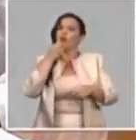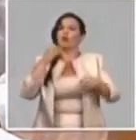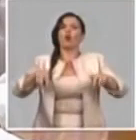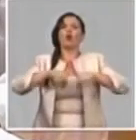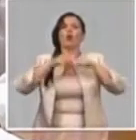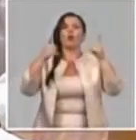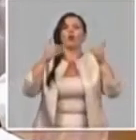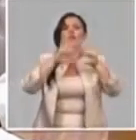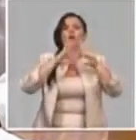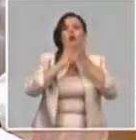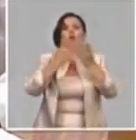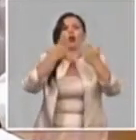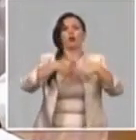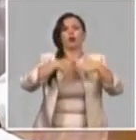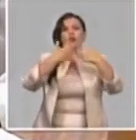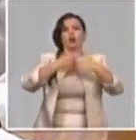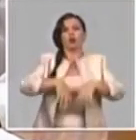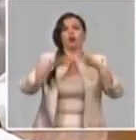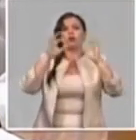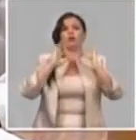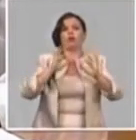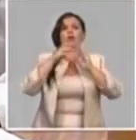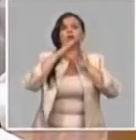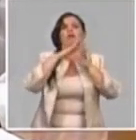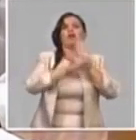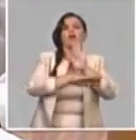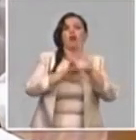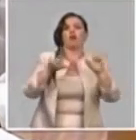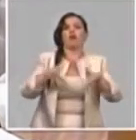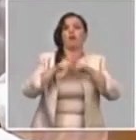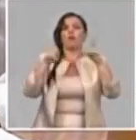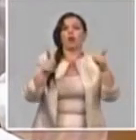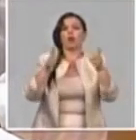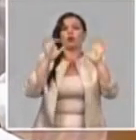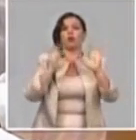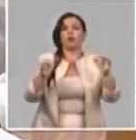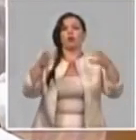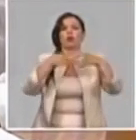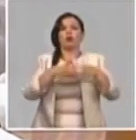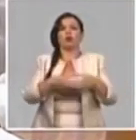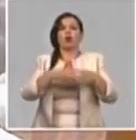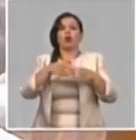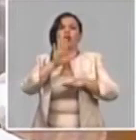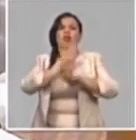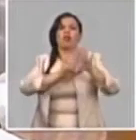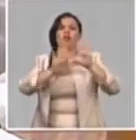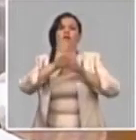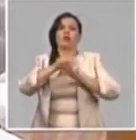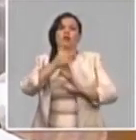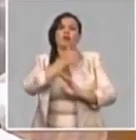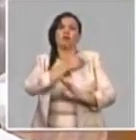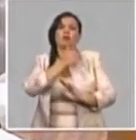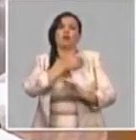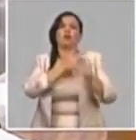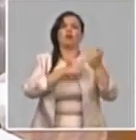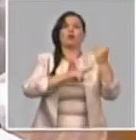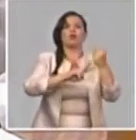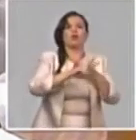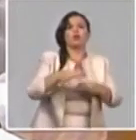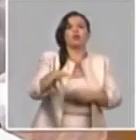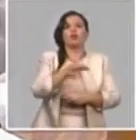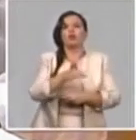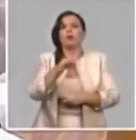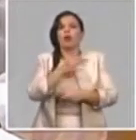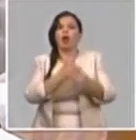E incluso, Randy, las medidas que se han implementado por los consejos de defensa provincial y municipales en un grupo de consejos